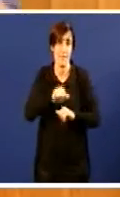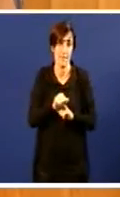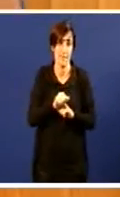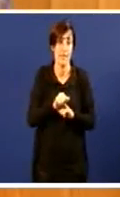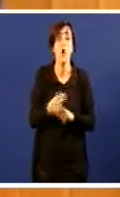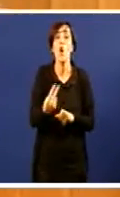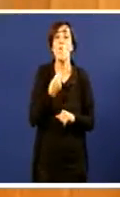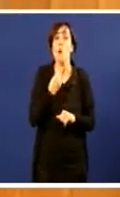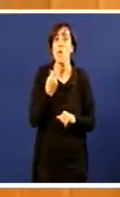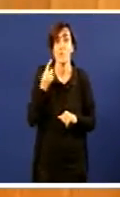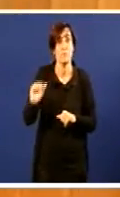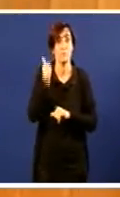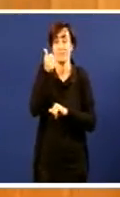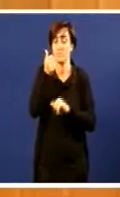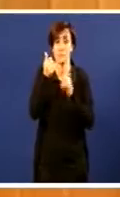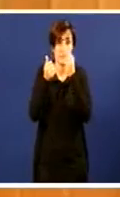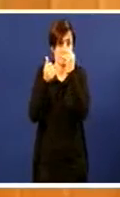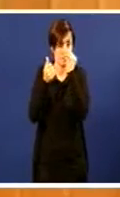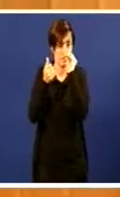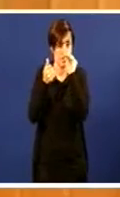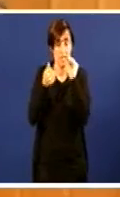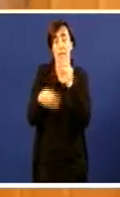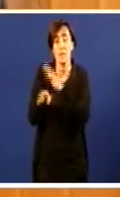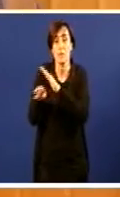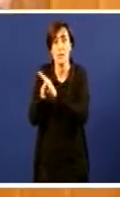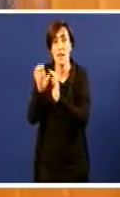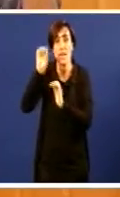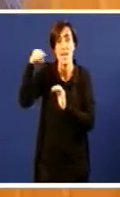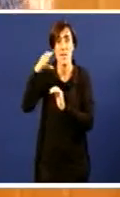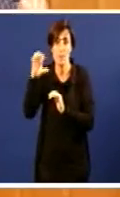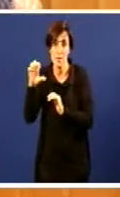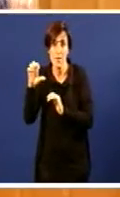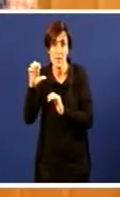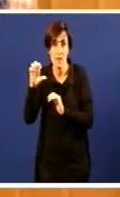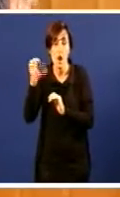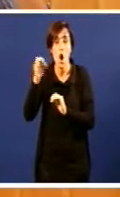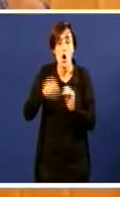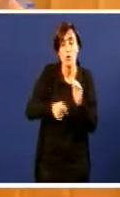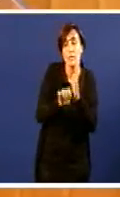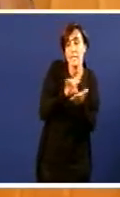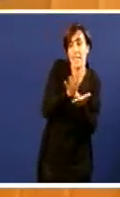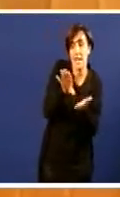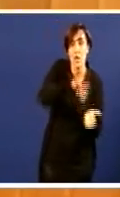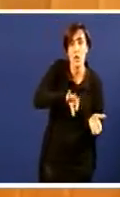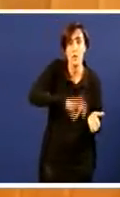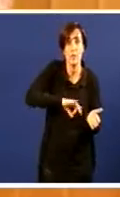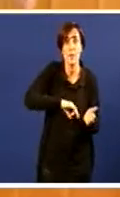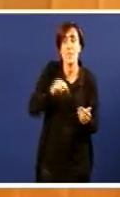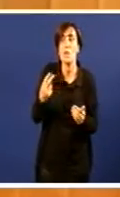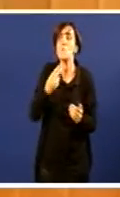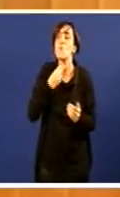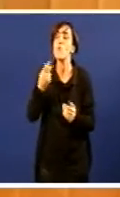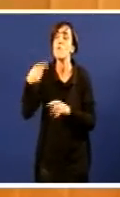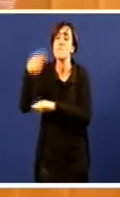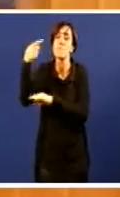de deixar ENCE ou de votada da ría de Pontevedra o goberno de Madrid. E agora, eles mesmos que